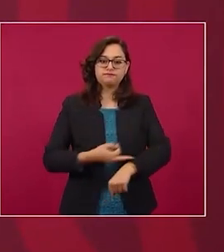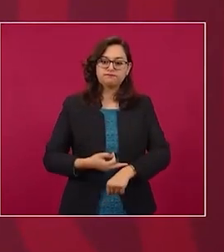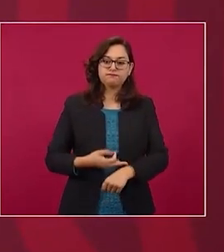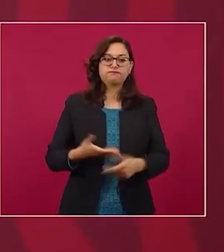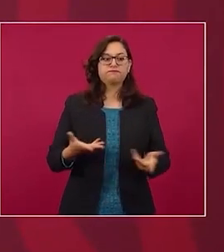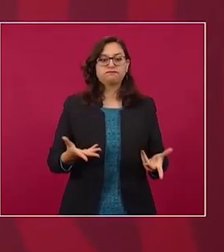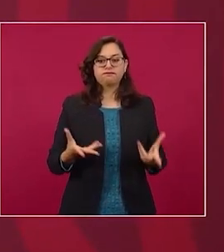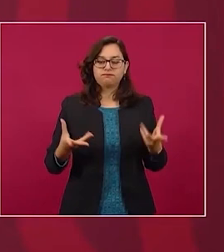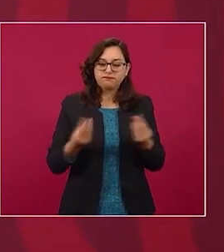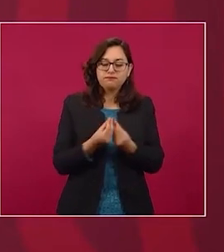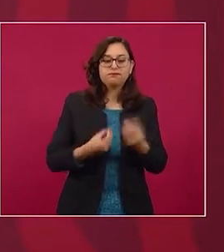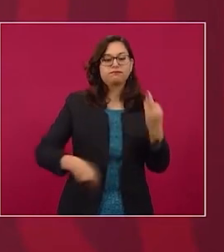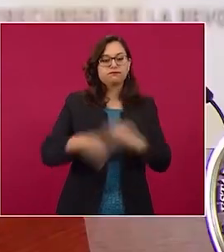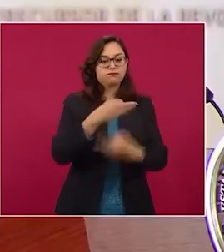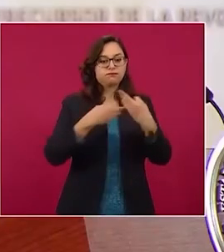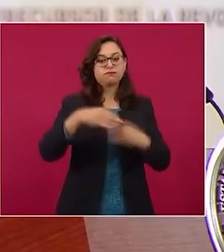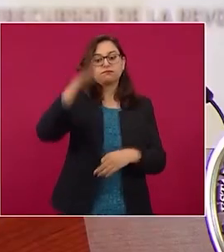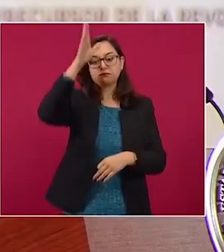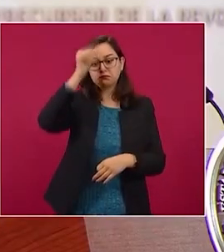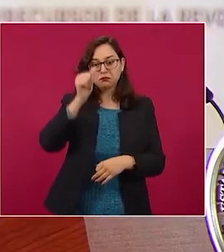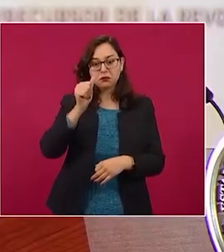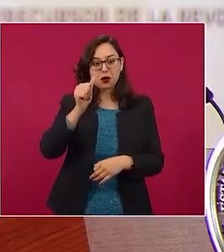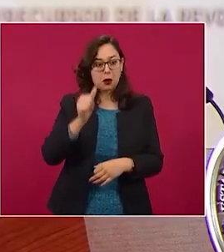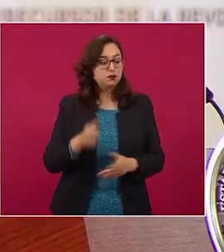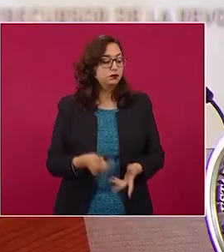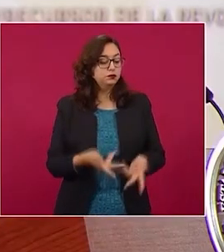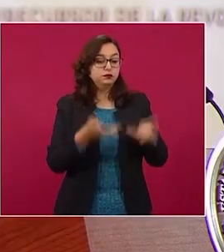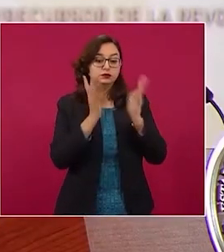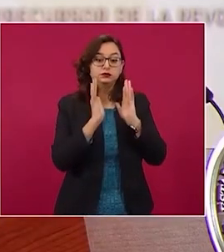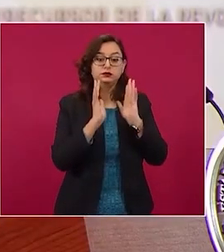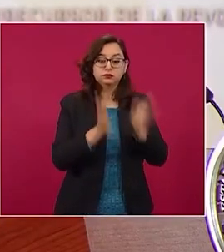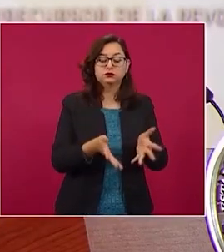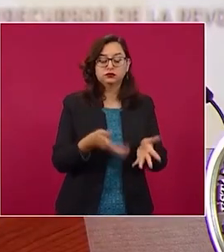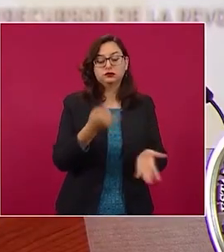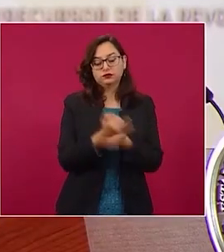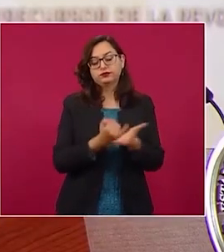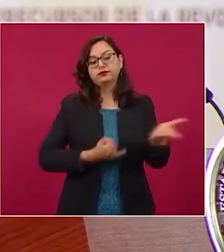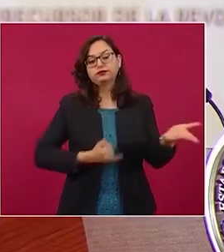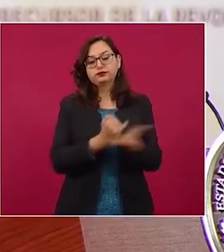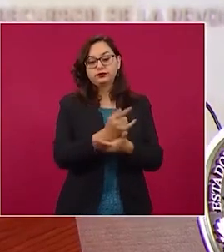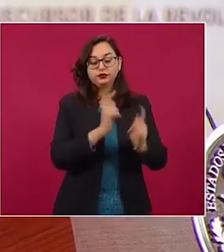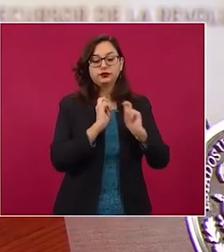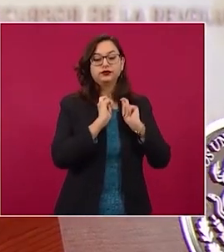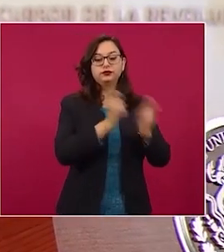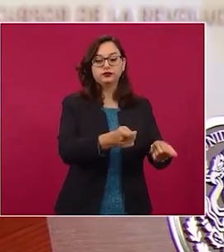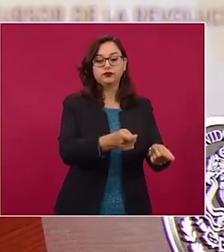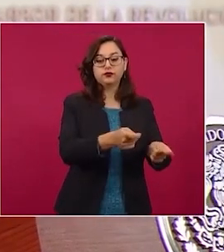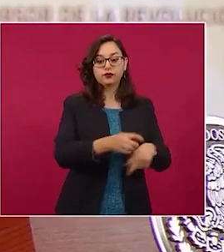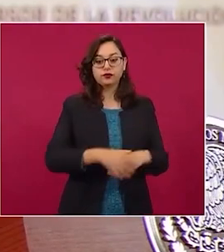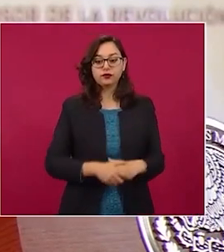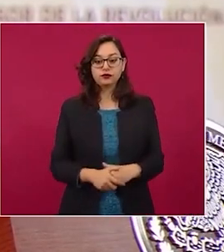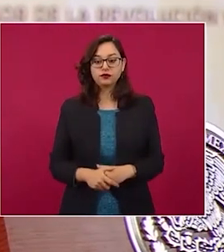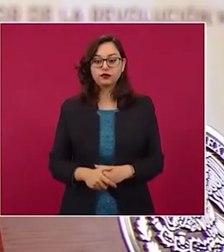Y así fue que se tomó la decisión. Sobre